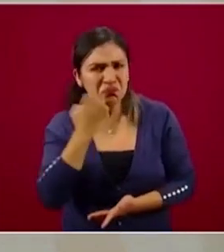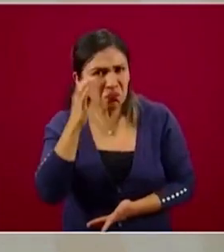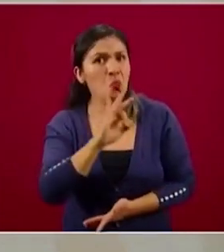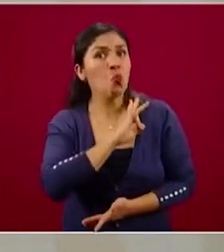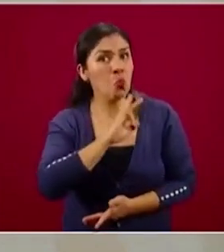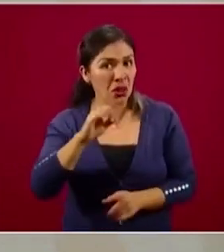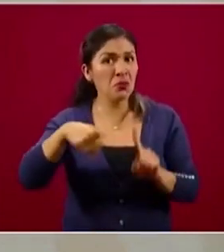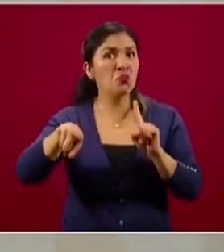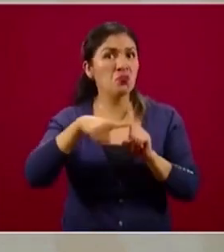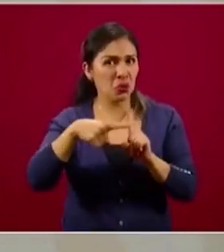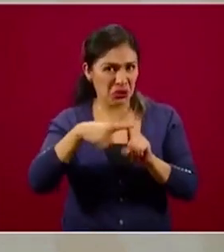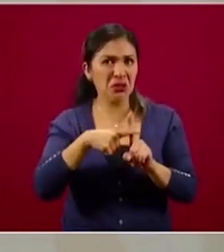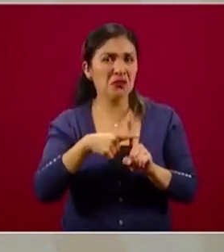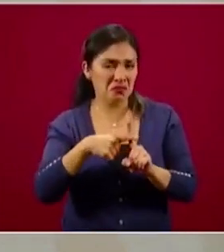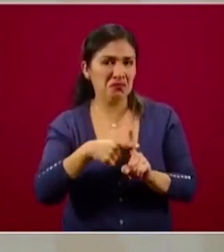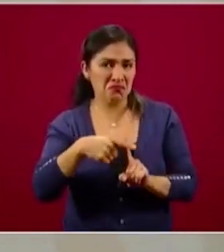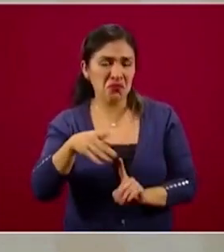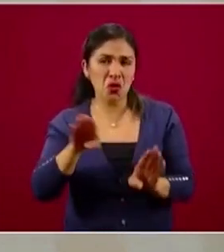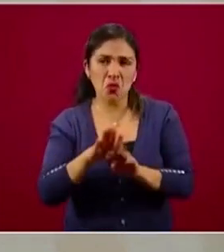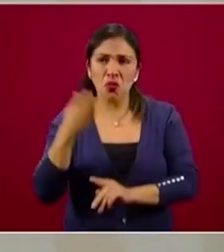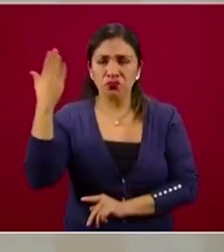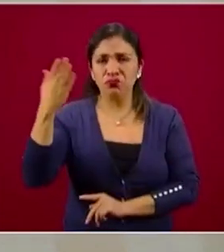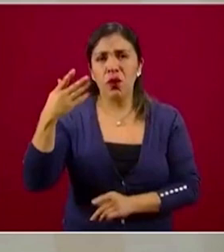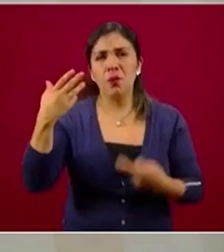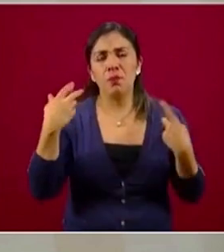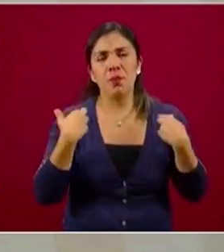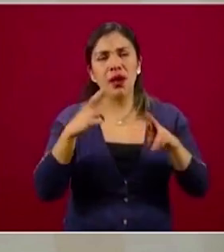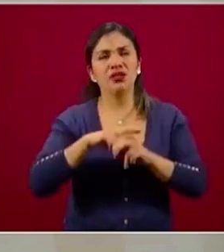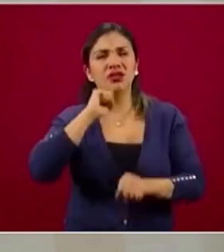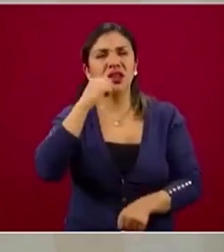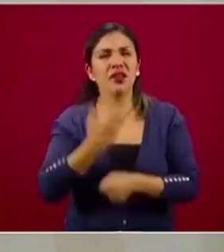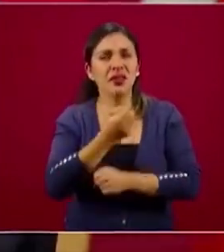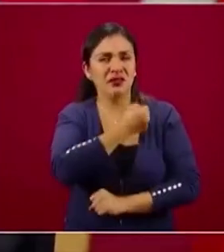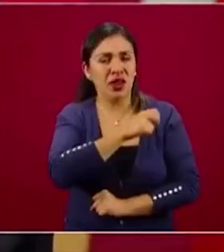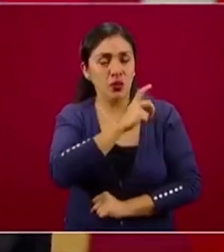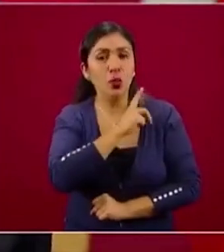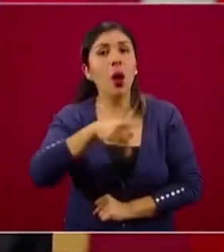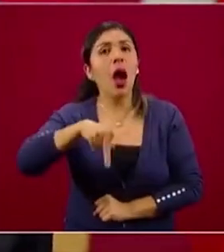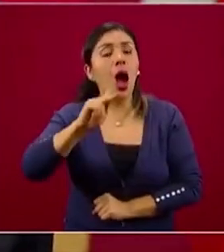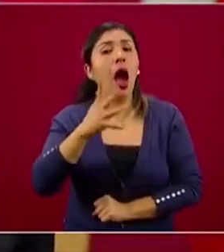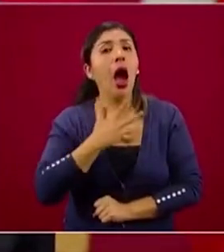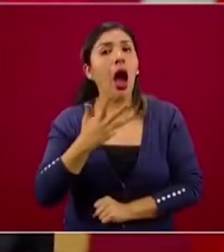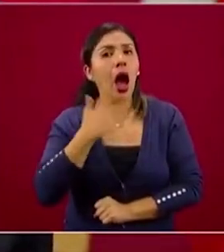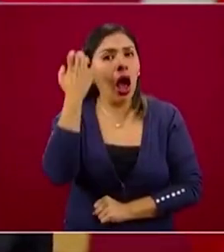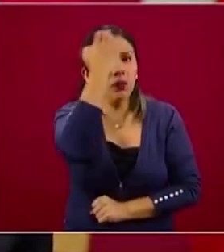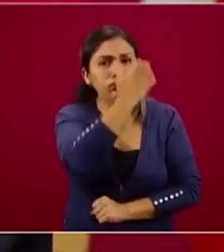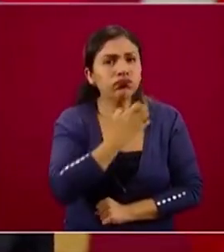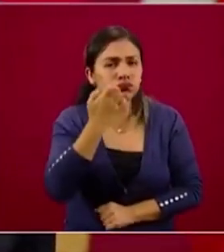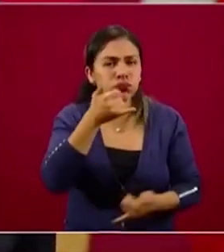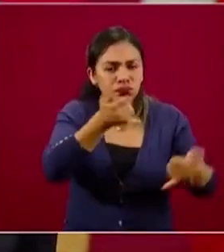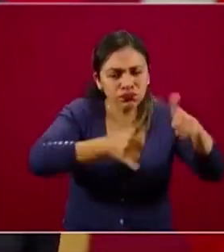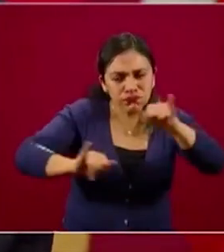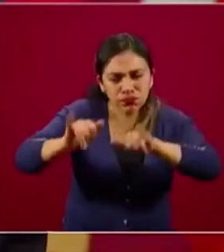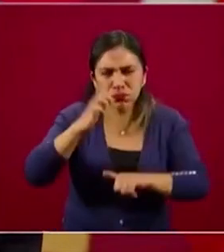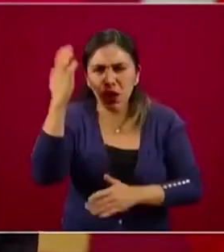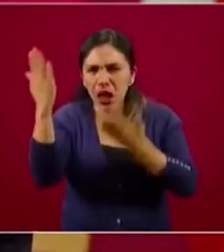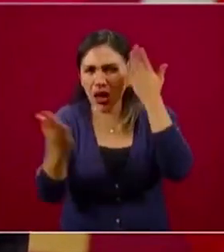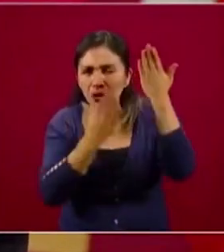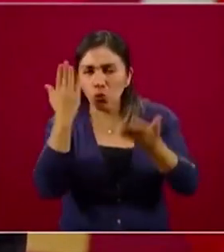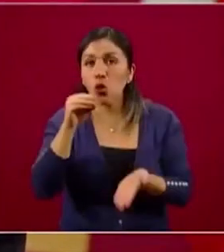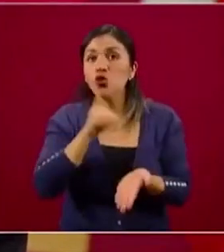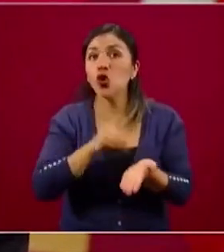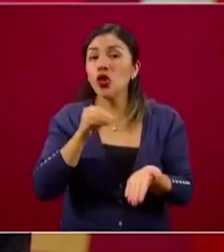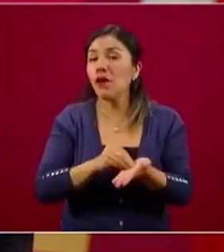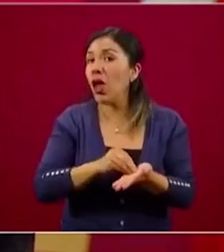como bien señala mi maestro, el secretario de Salud, hay resultados preliminares de los ensayos clínicos, todavía